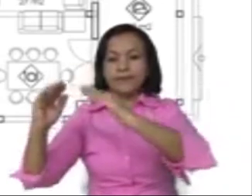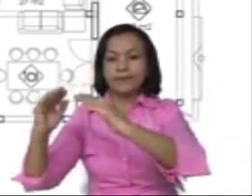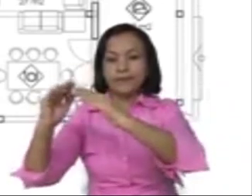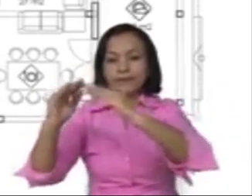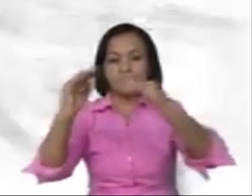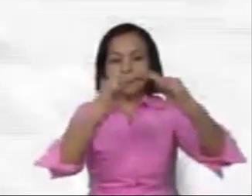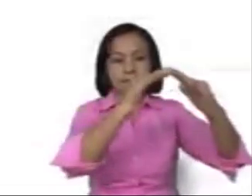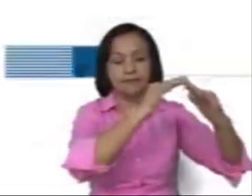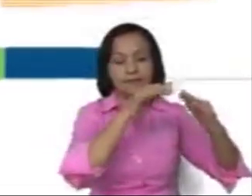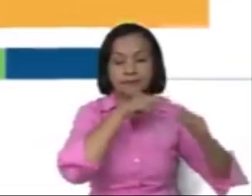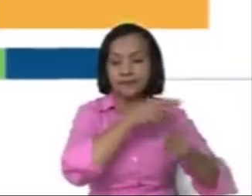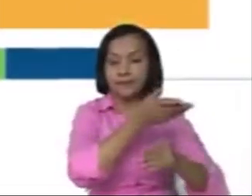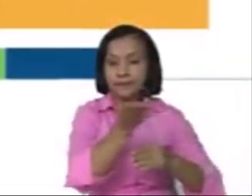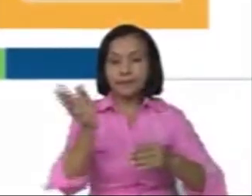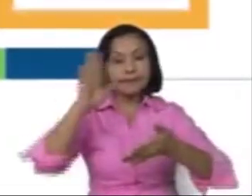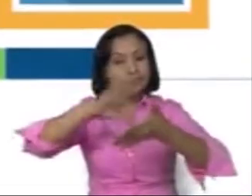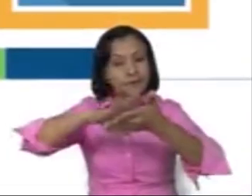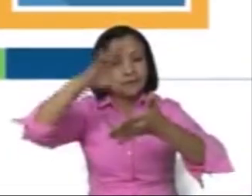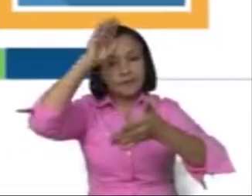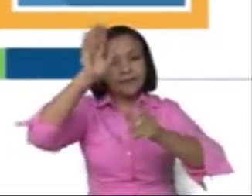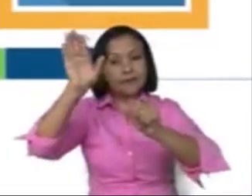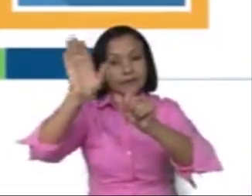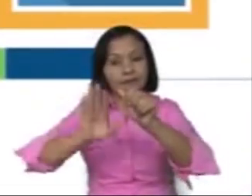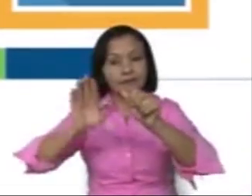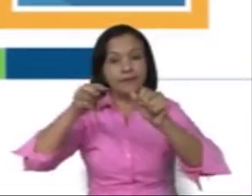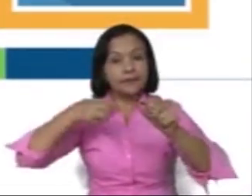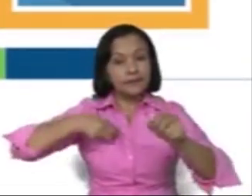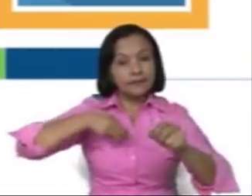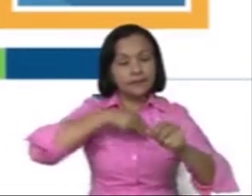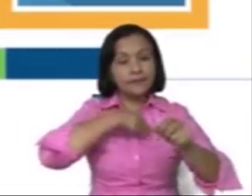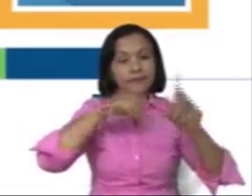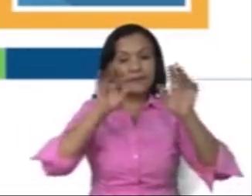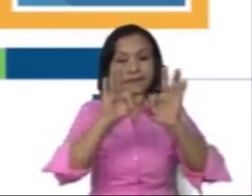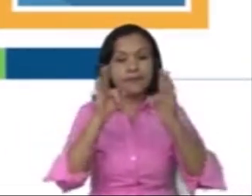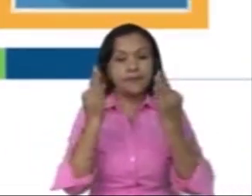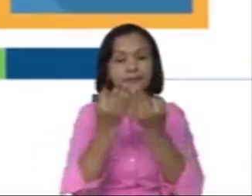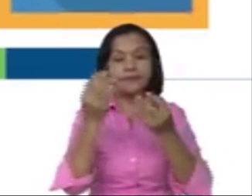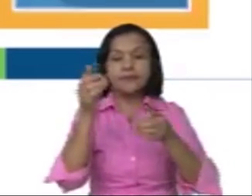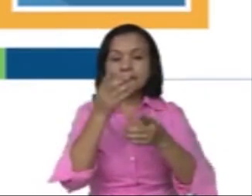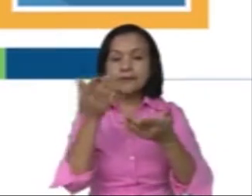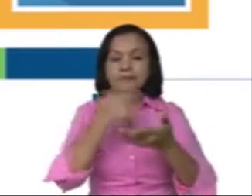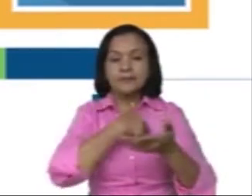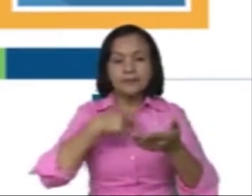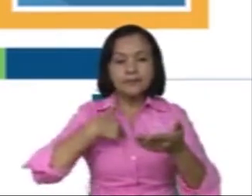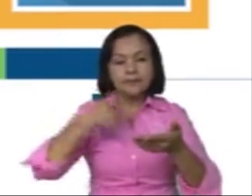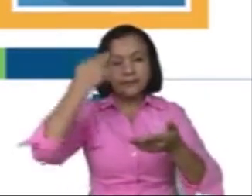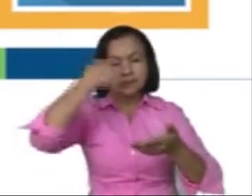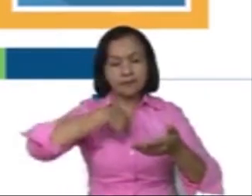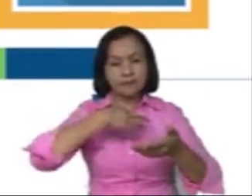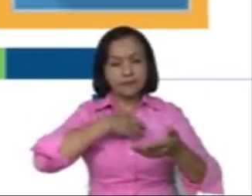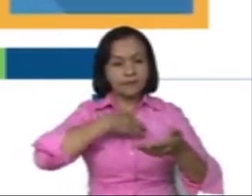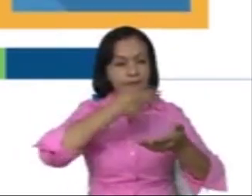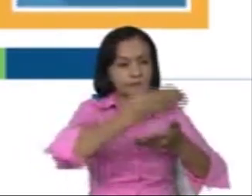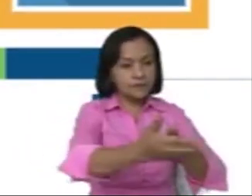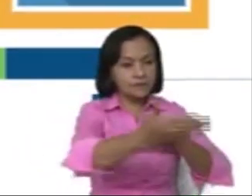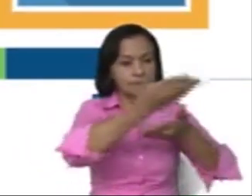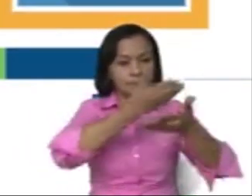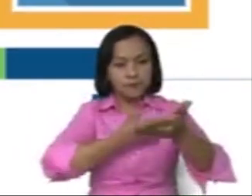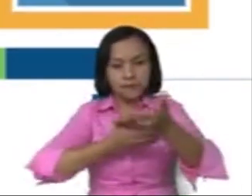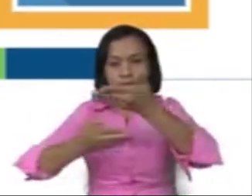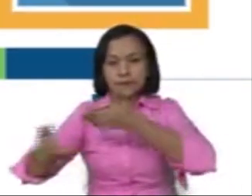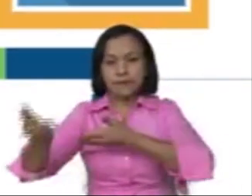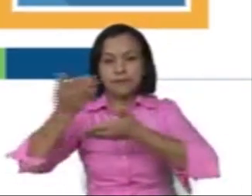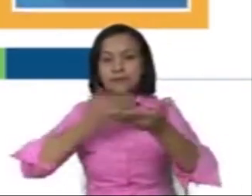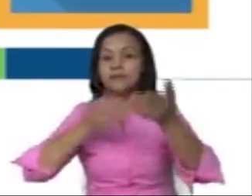es decir, cada miembro de la familia debe compartir responsabilidades en el conjunto